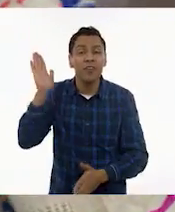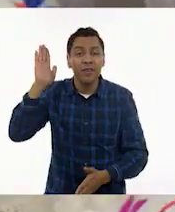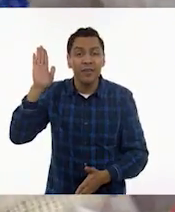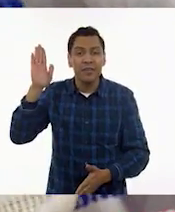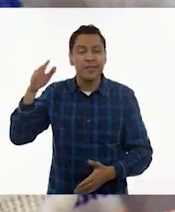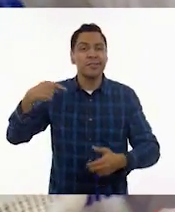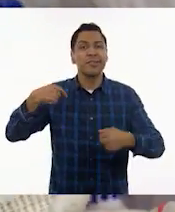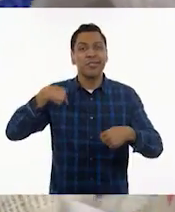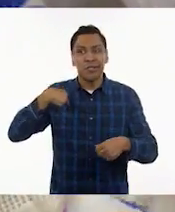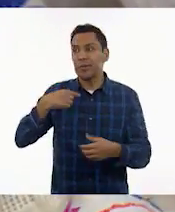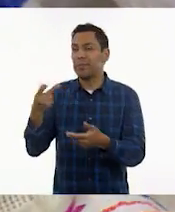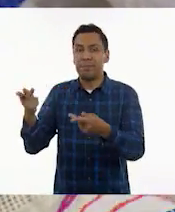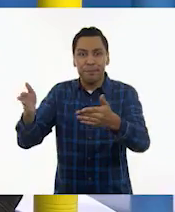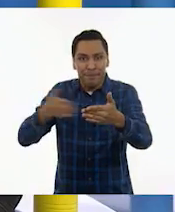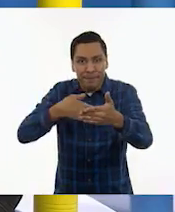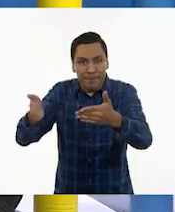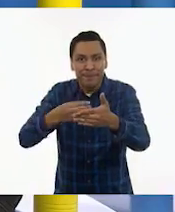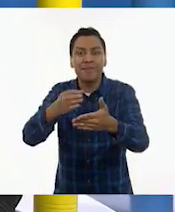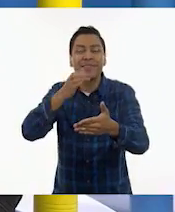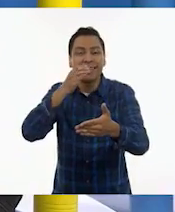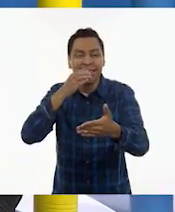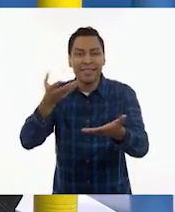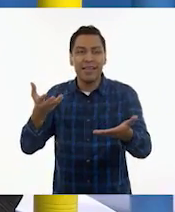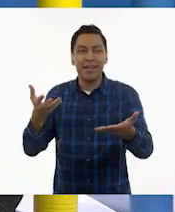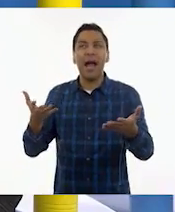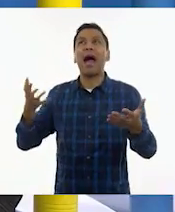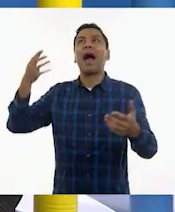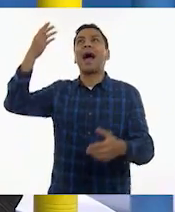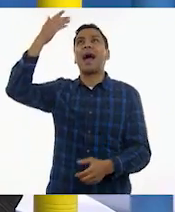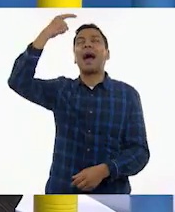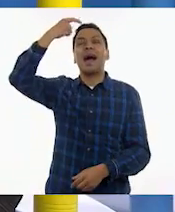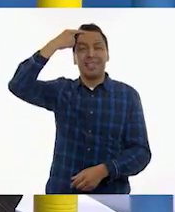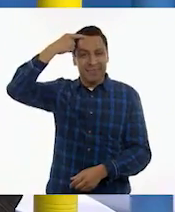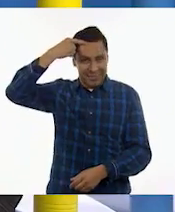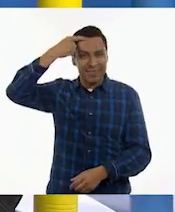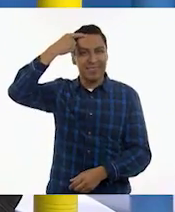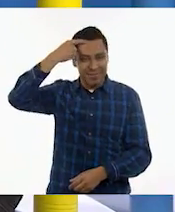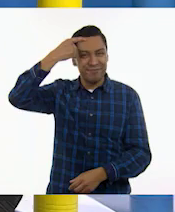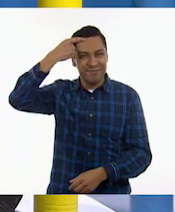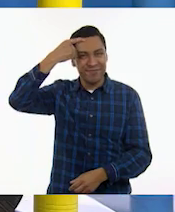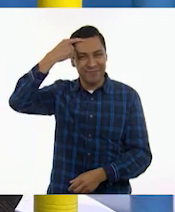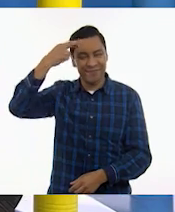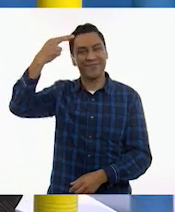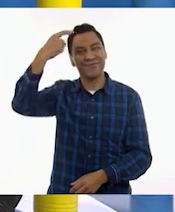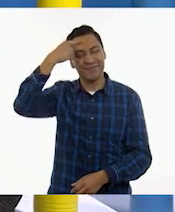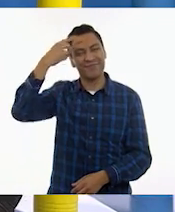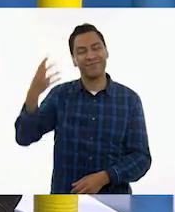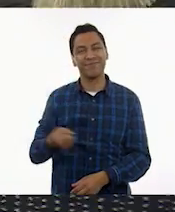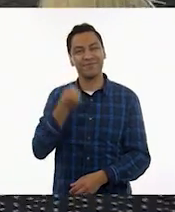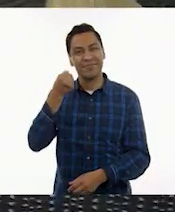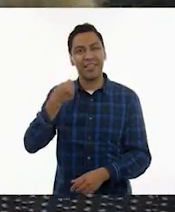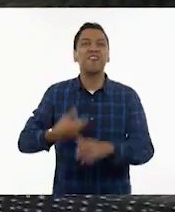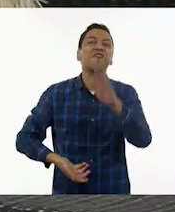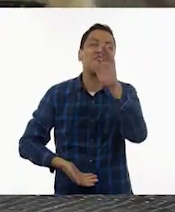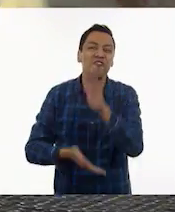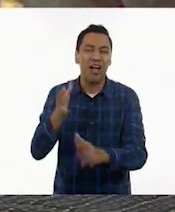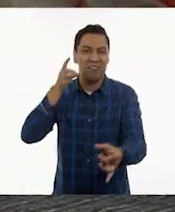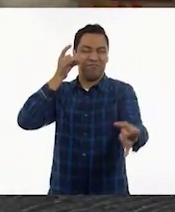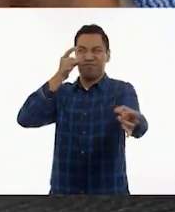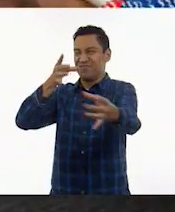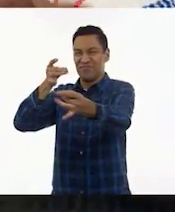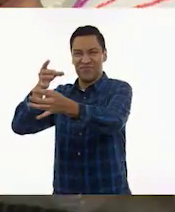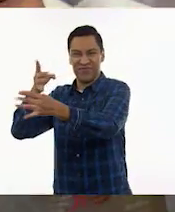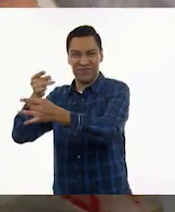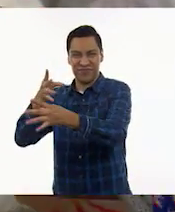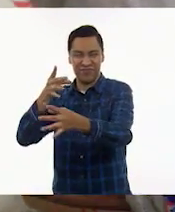¿y yo qué tengo que preparar la cena? ¡Ay, ya me acordé! Ah, sí, sí, sí, sí, se fueron de cacería. Ay,